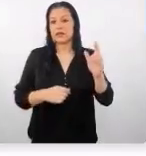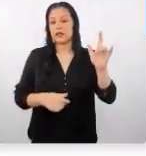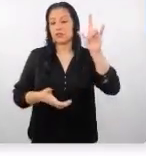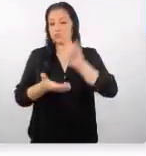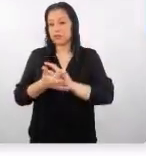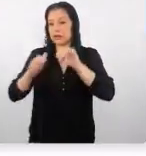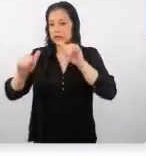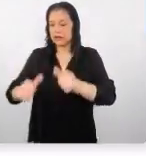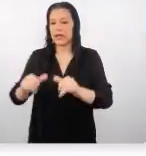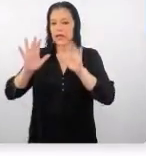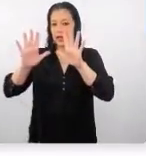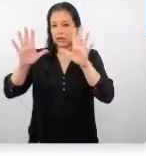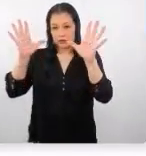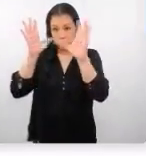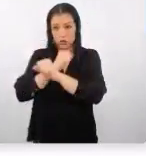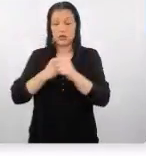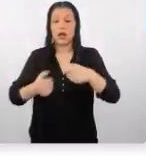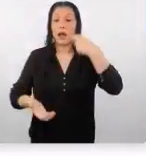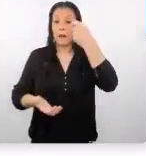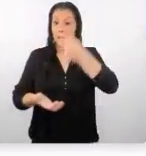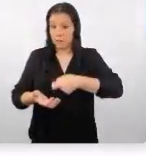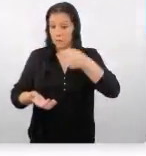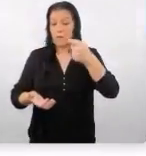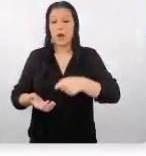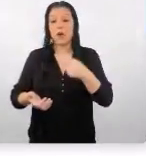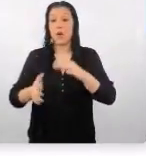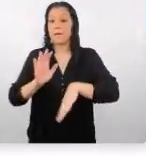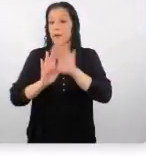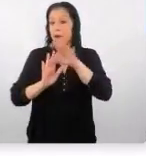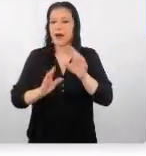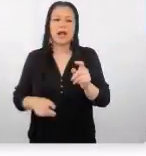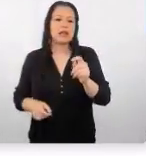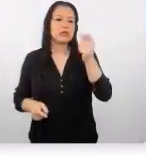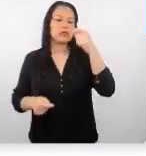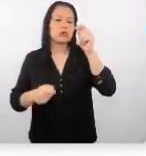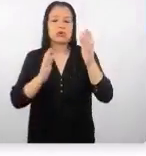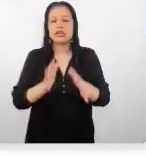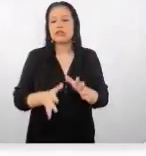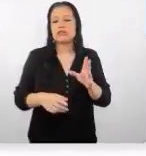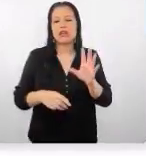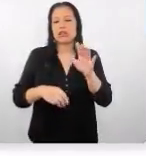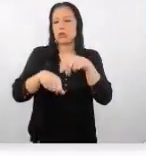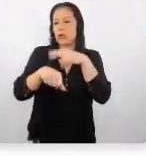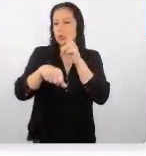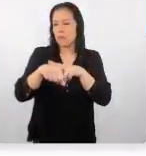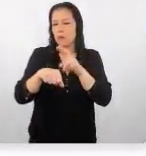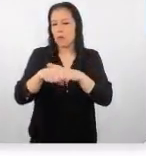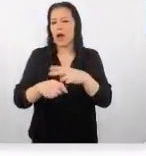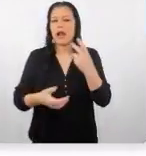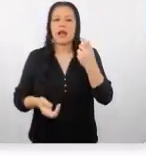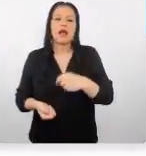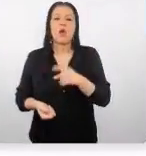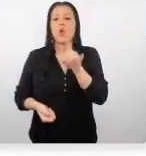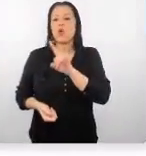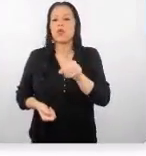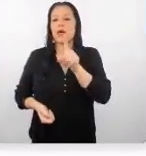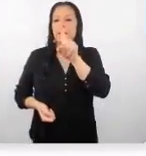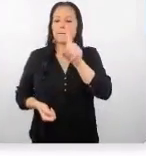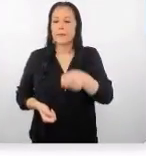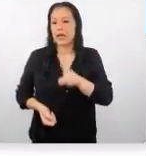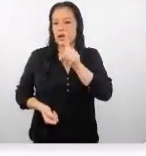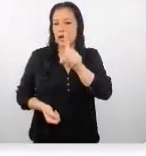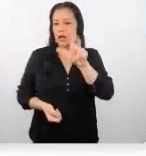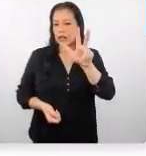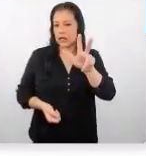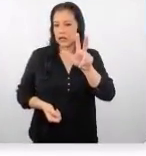el gasto es mayor también al turista promedio, de hecho el turista promedio gasta aproximadamente mil trece dólares, los